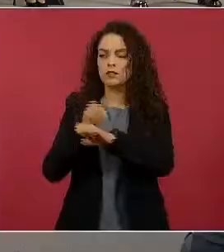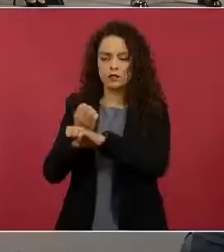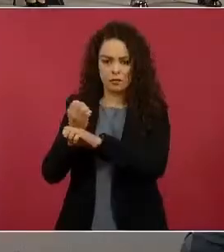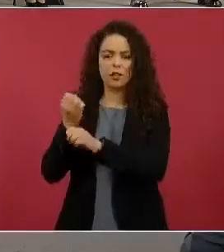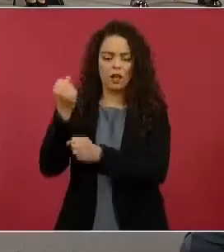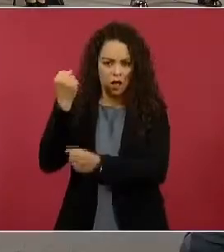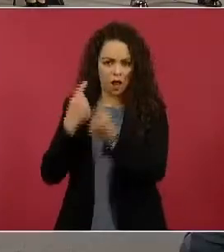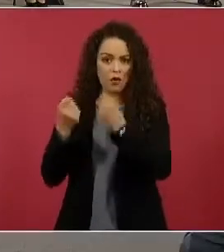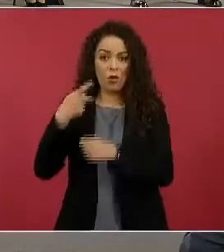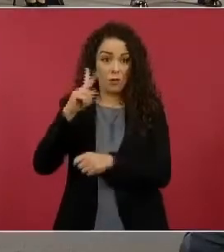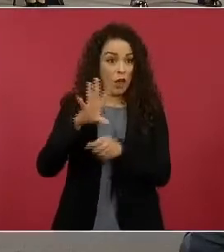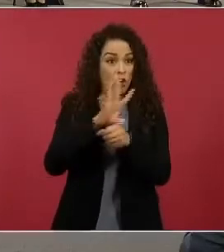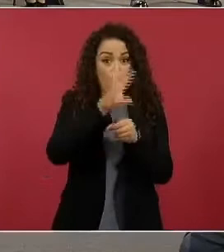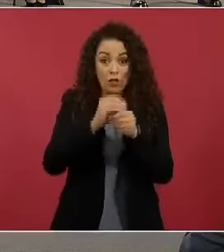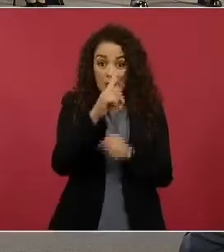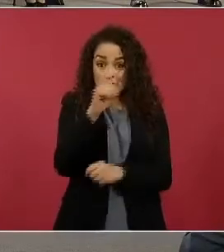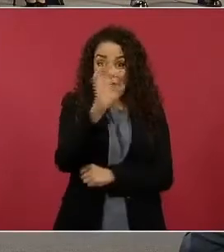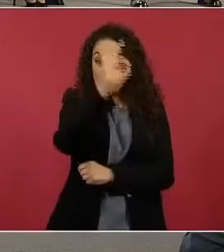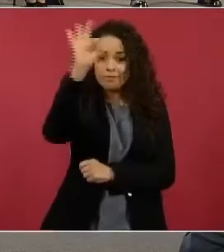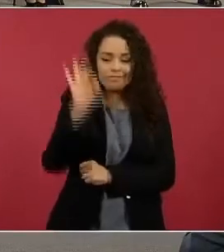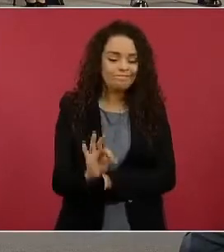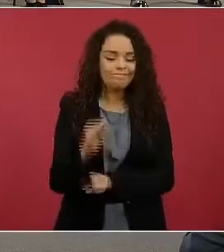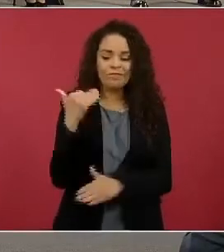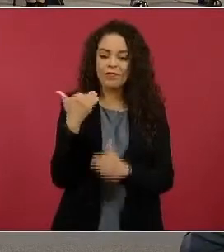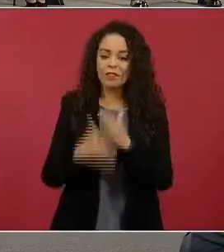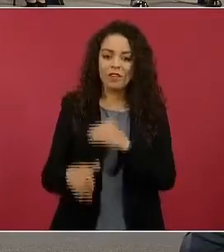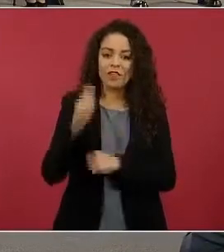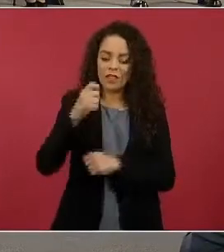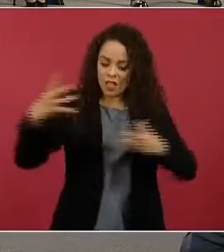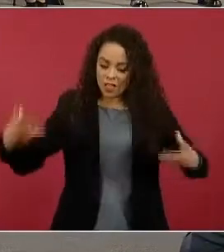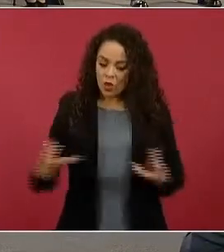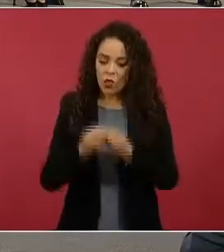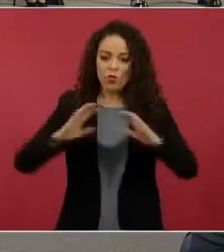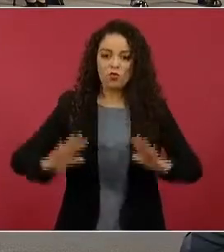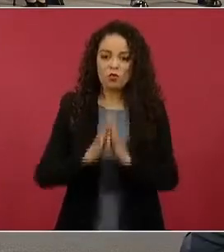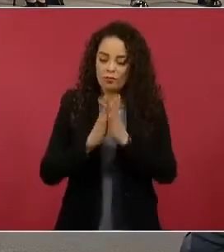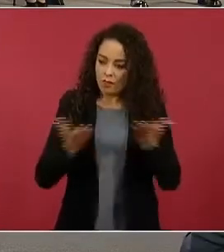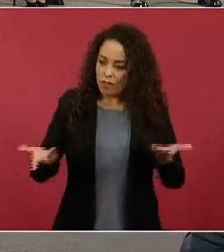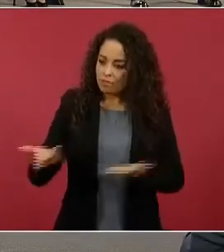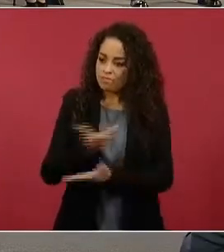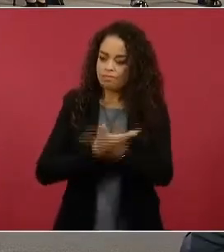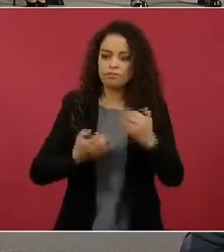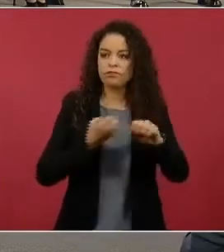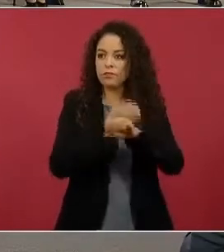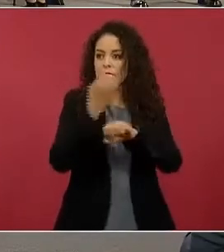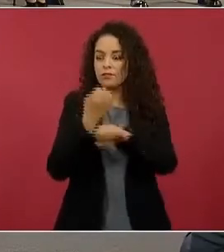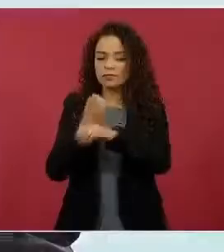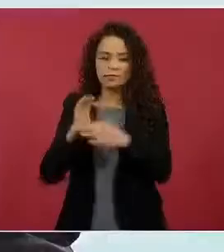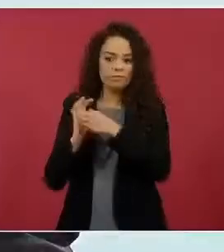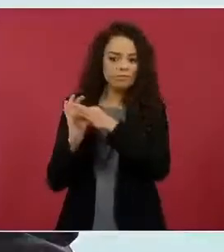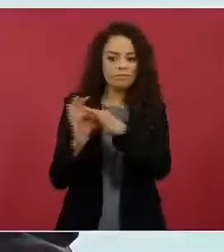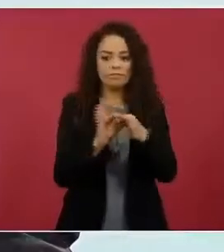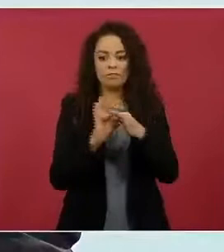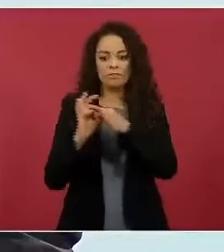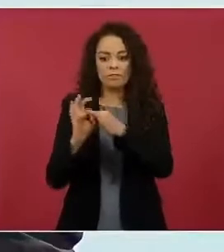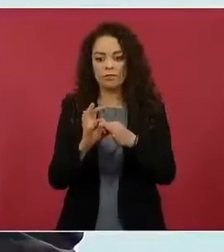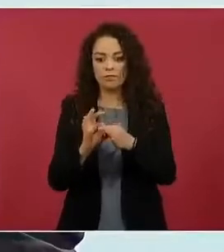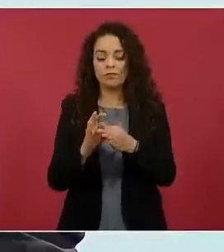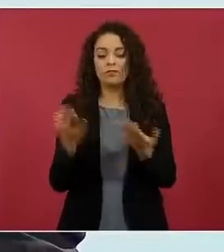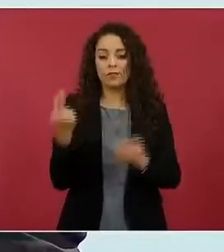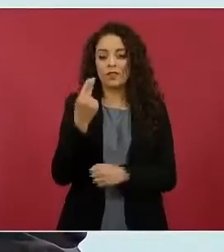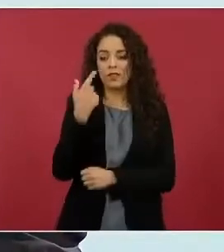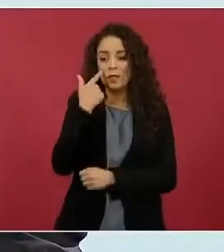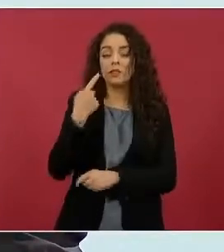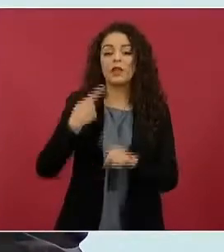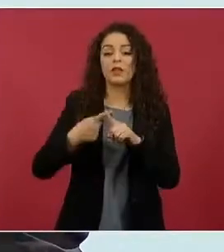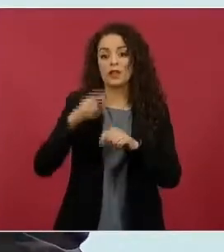no en todos, porque se requiere de un acompañamiento y una suma de esfuerzos de los estados en quienes recae hasta ahora esta responsabilidad